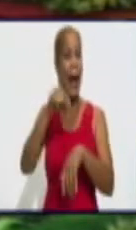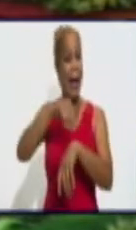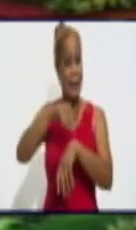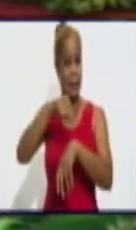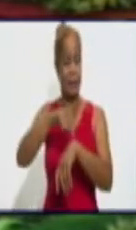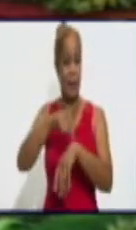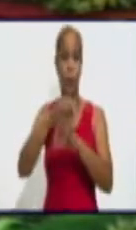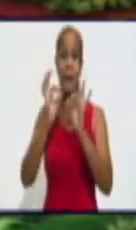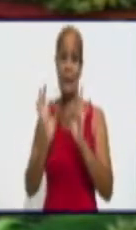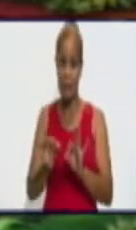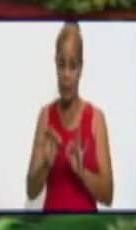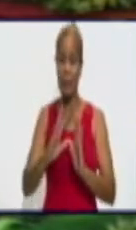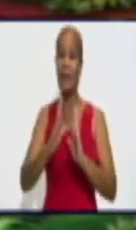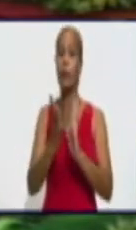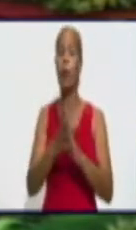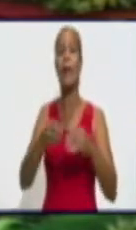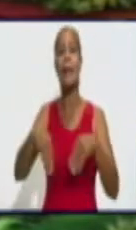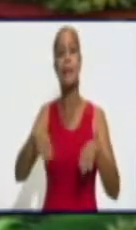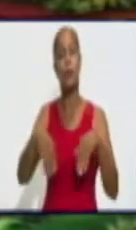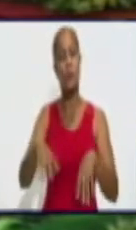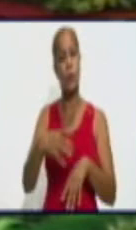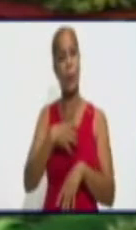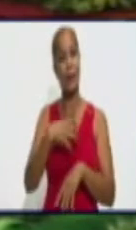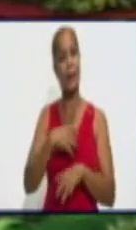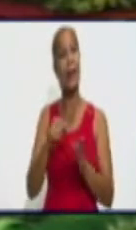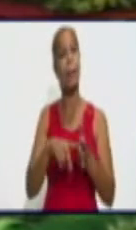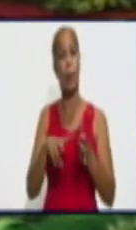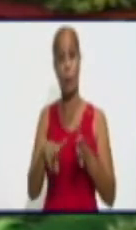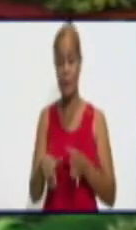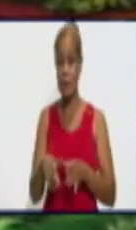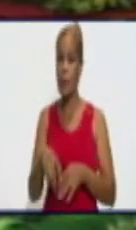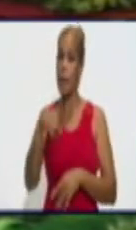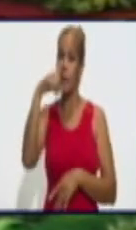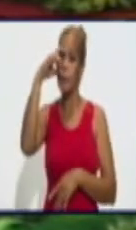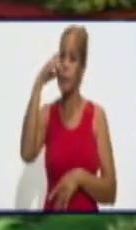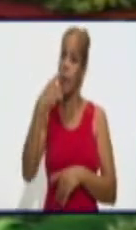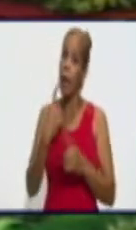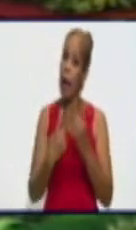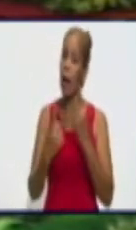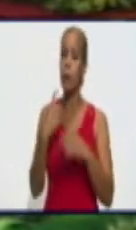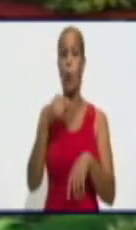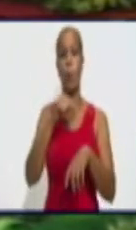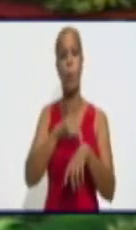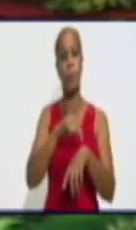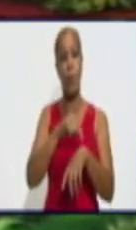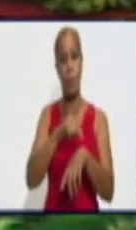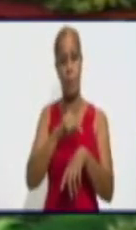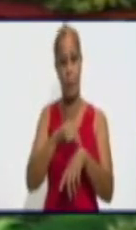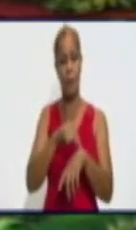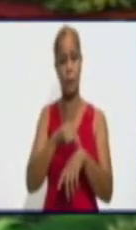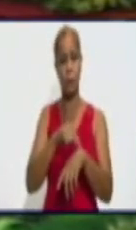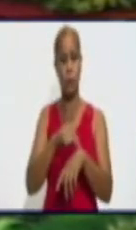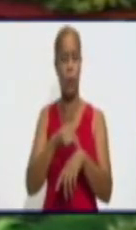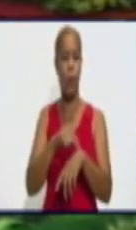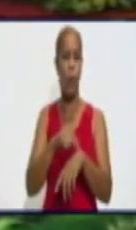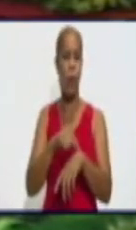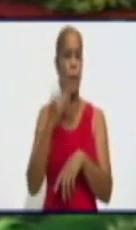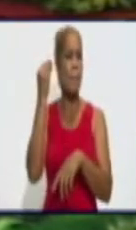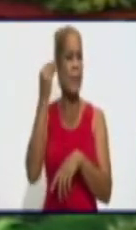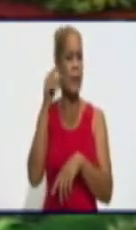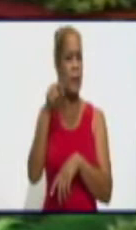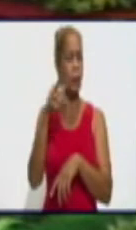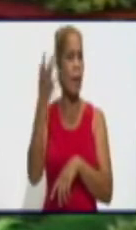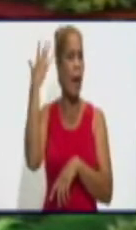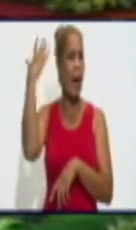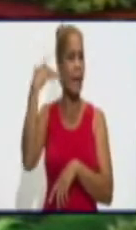panorámica de la situación que tiene la provincia, que en algún momento fue un tanto mejor que la situación que